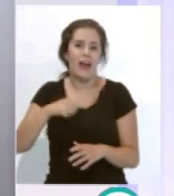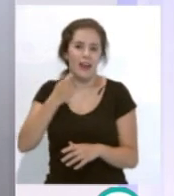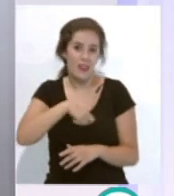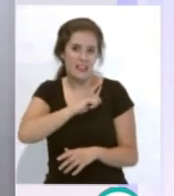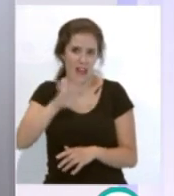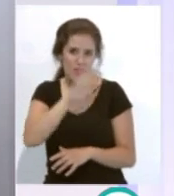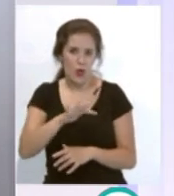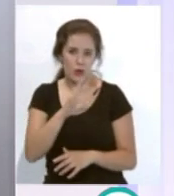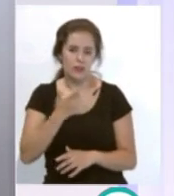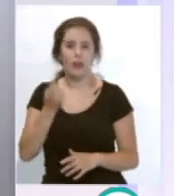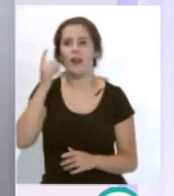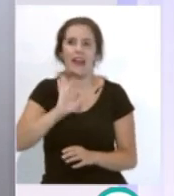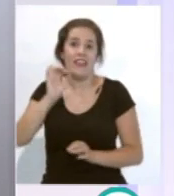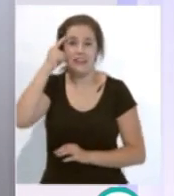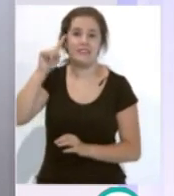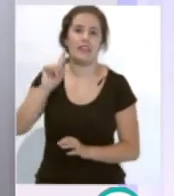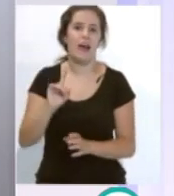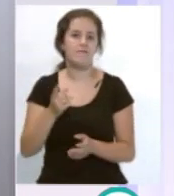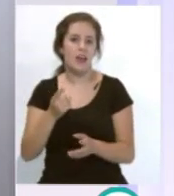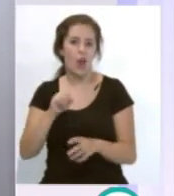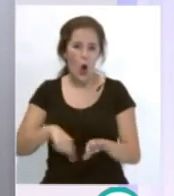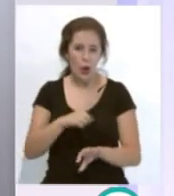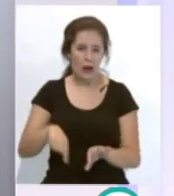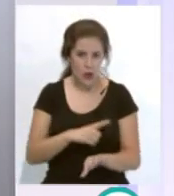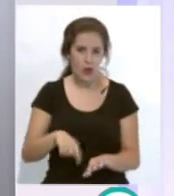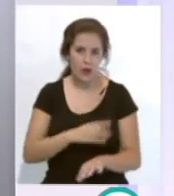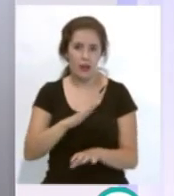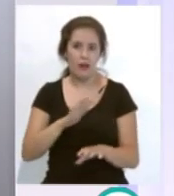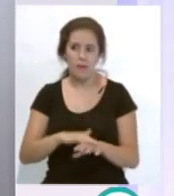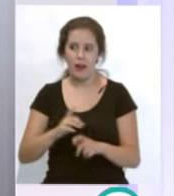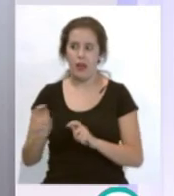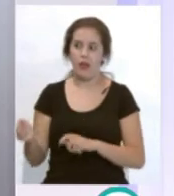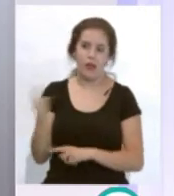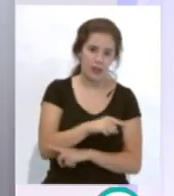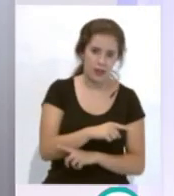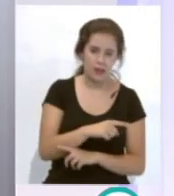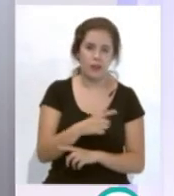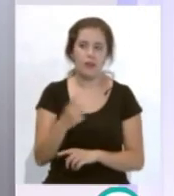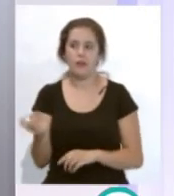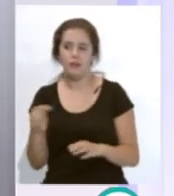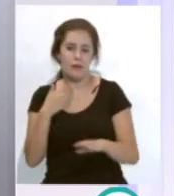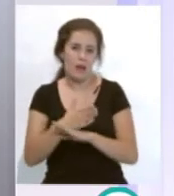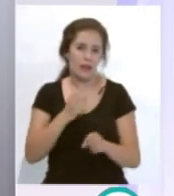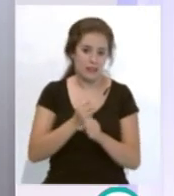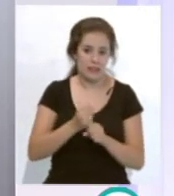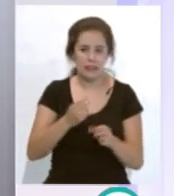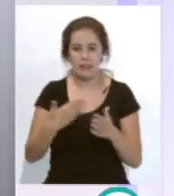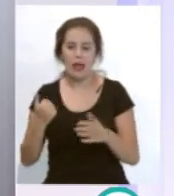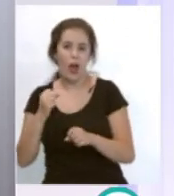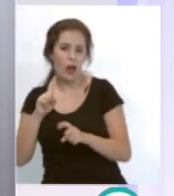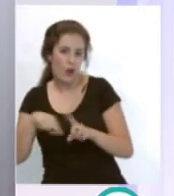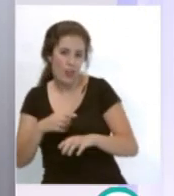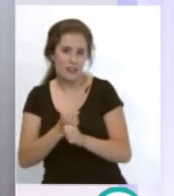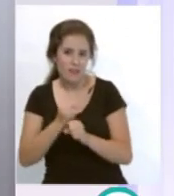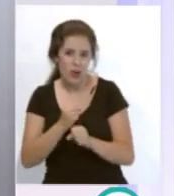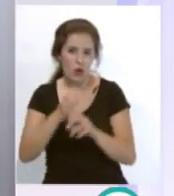decía José Manuel, claro, es que nadie sabe esas horas que has pasado para llevar al niño al rosal, quitándotelas de tu trabajo, de tu tiempo libre, los